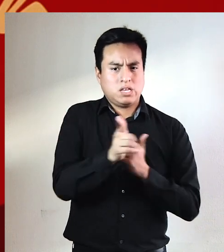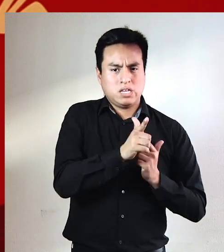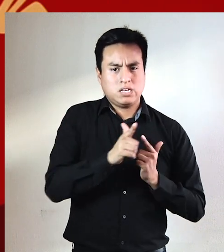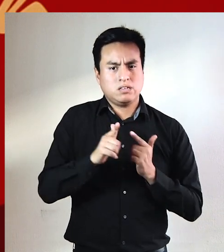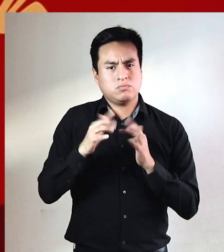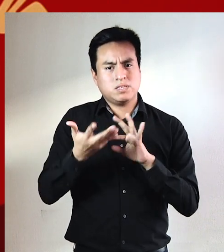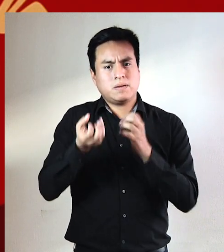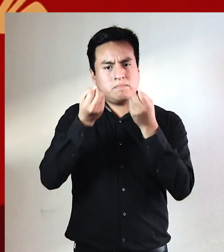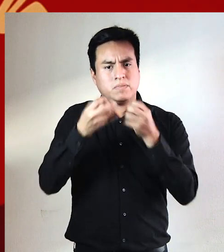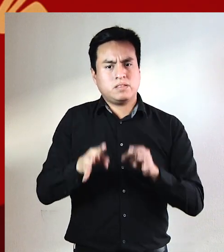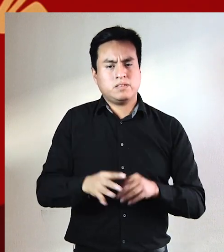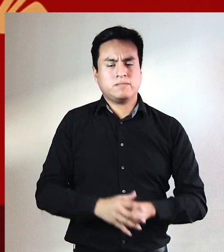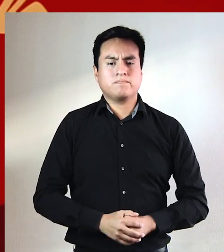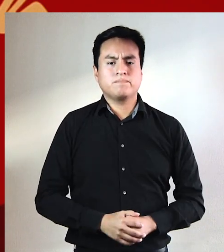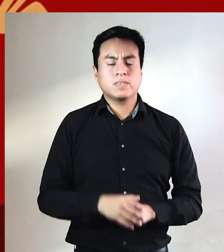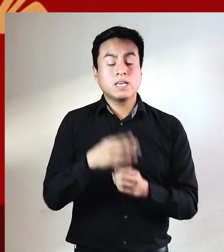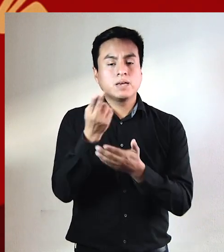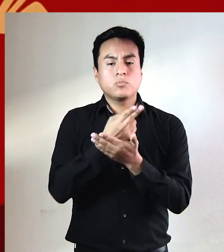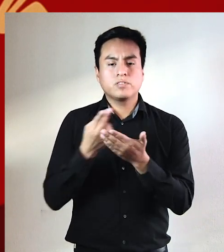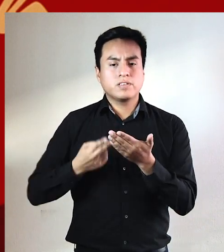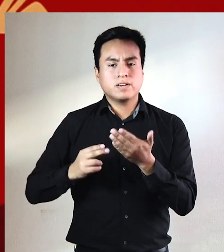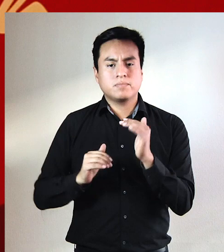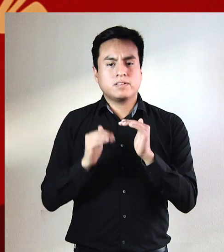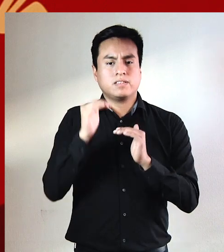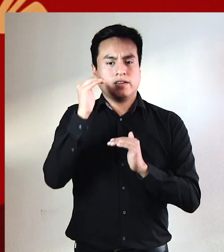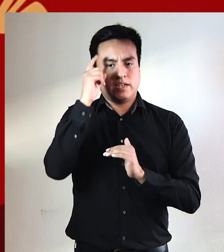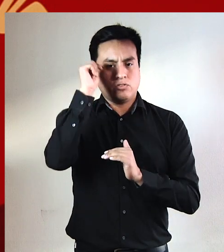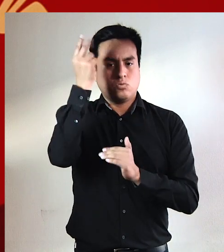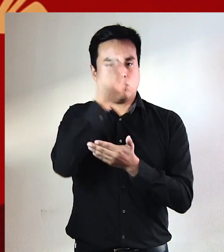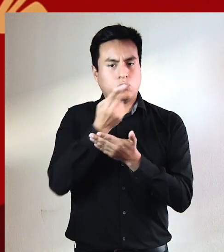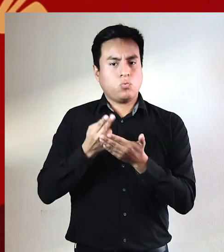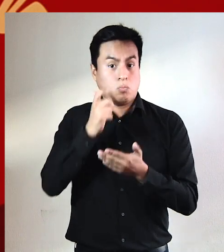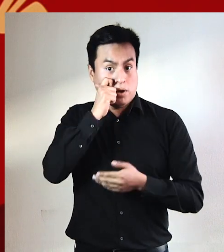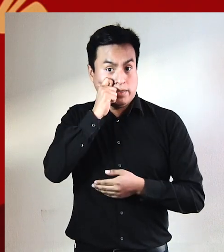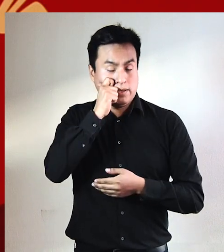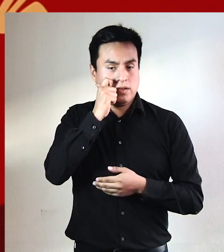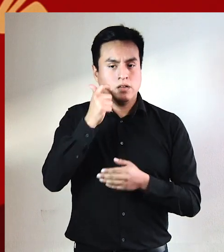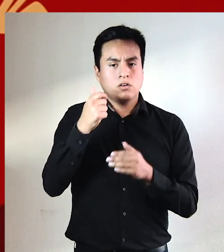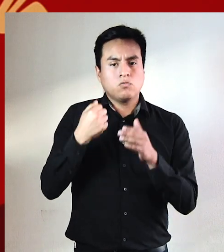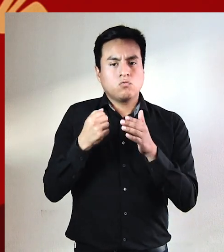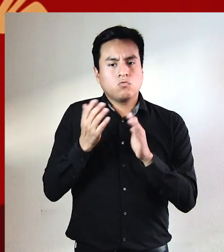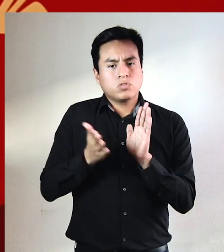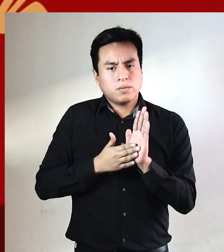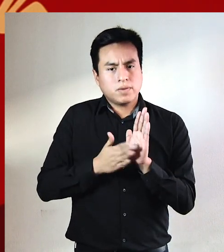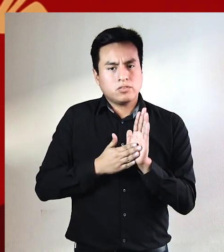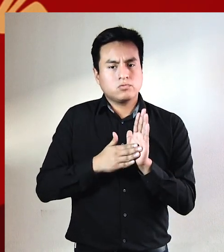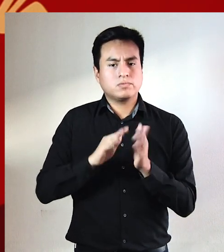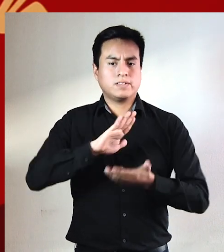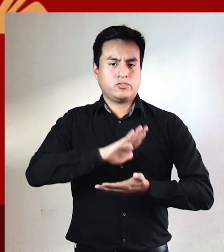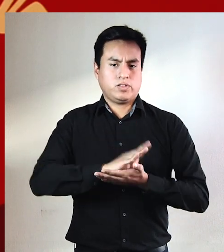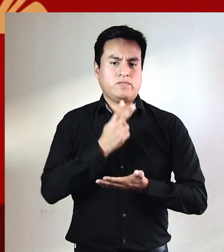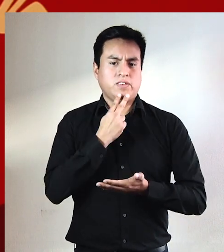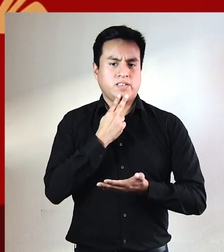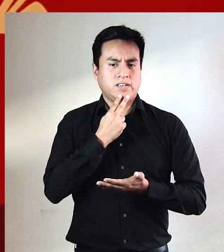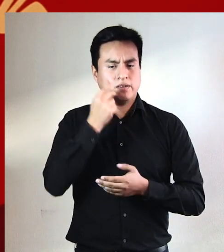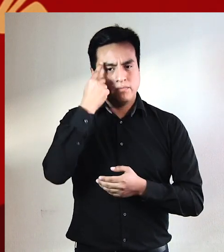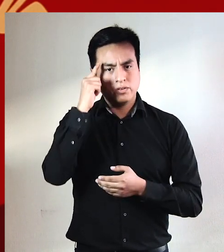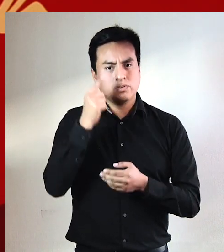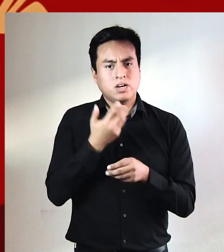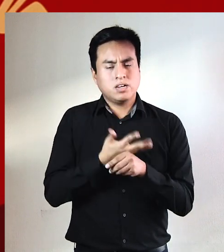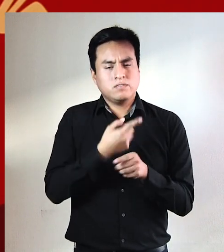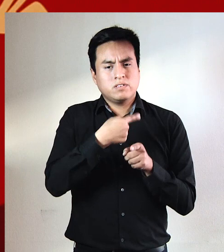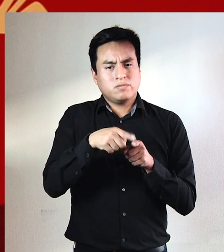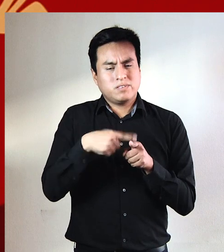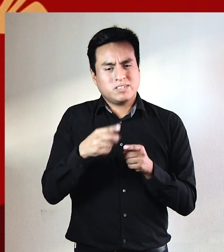batalla atrozmente perdida. La poesía es la más alta creación humana, su fundamento es la celebración de la vida, pero ha